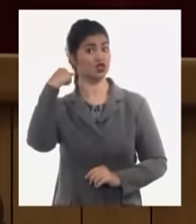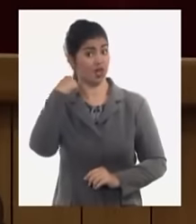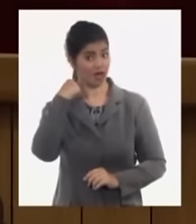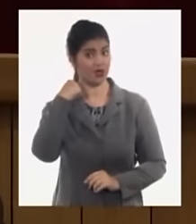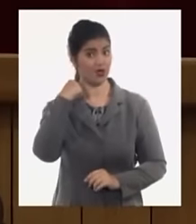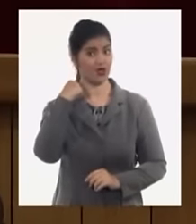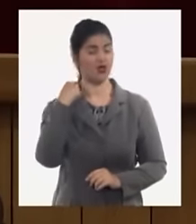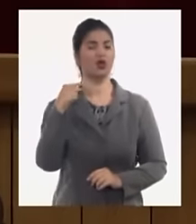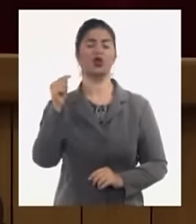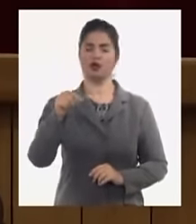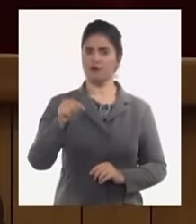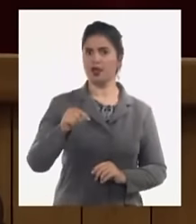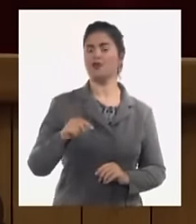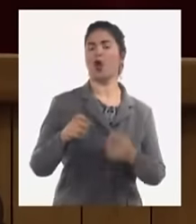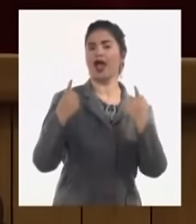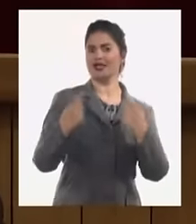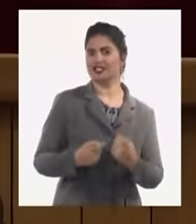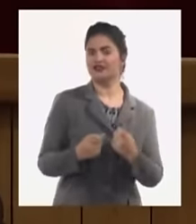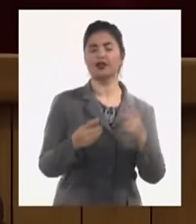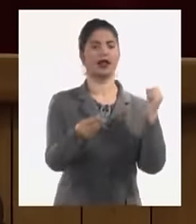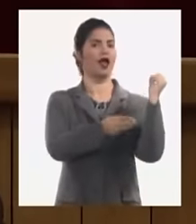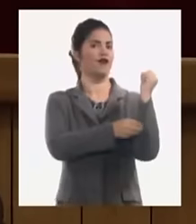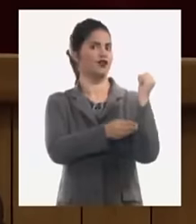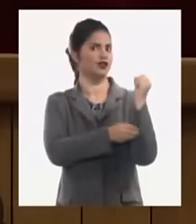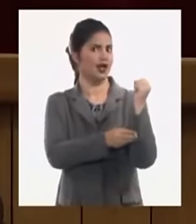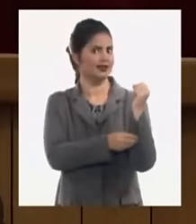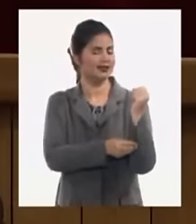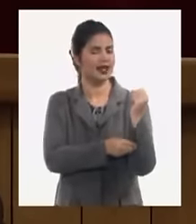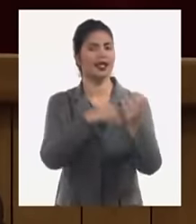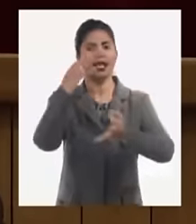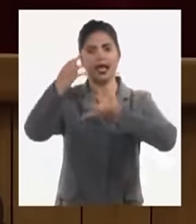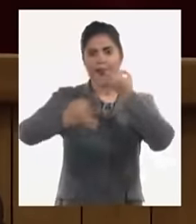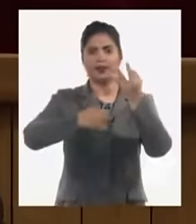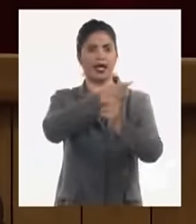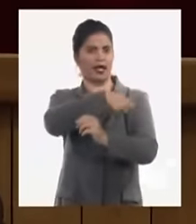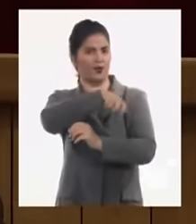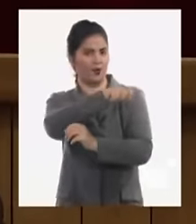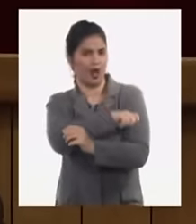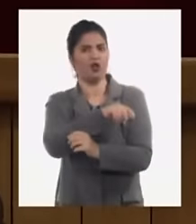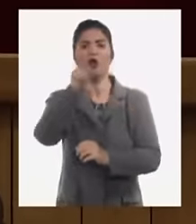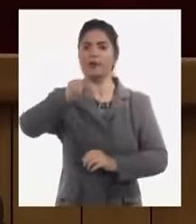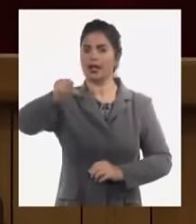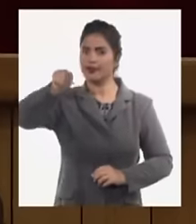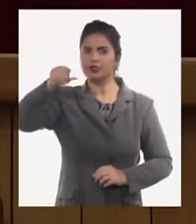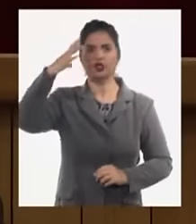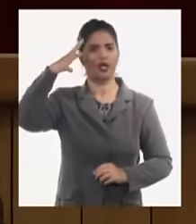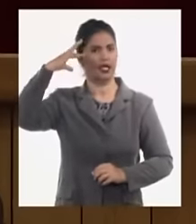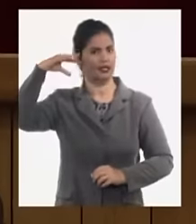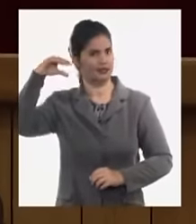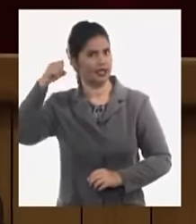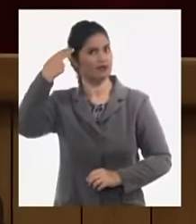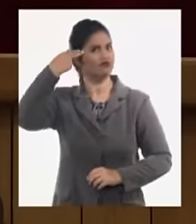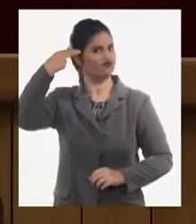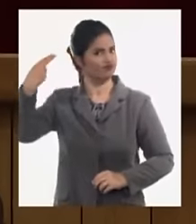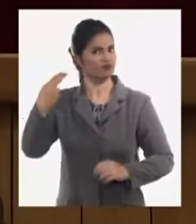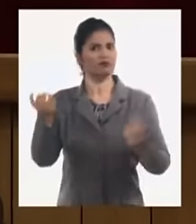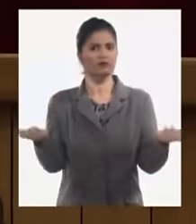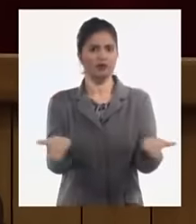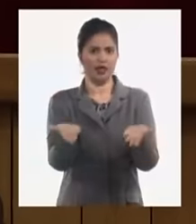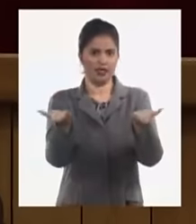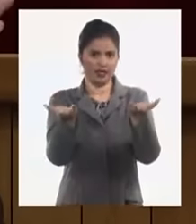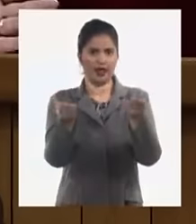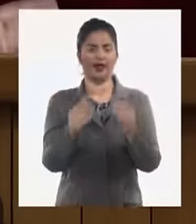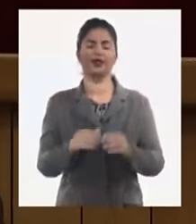para ir generando esa cultura necesaria porque además nosotros hemos dado paso de que el